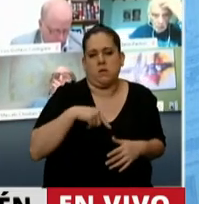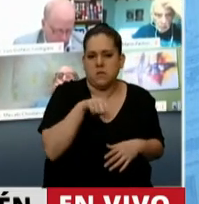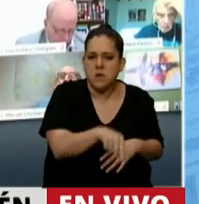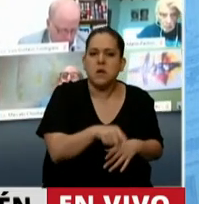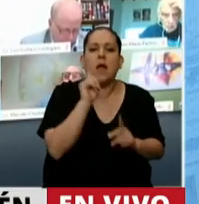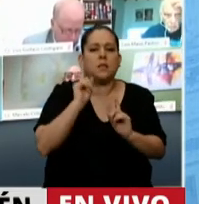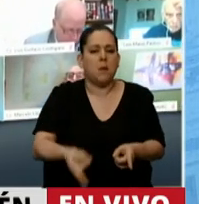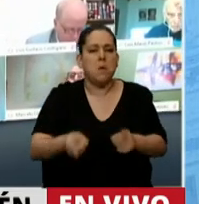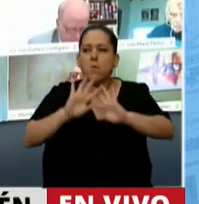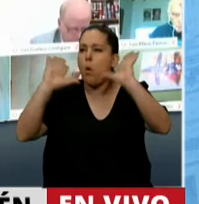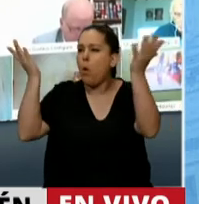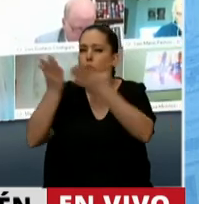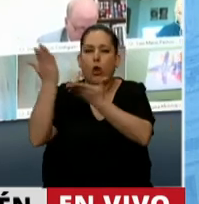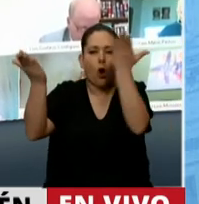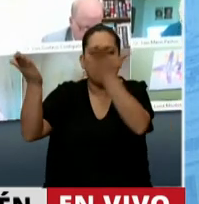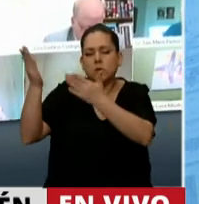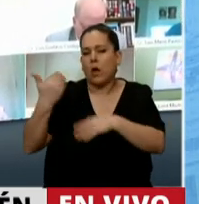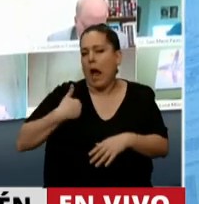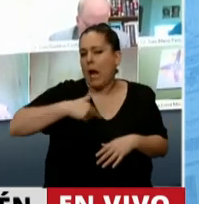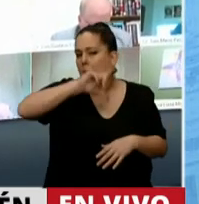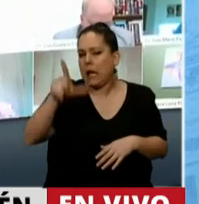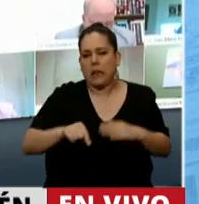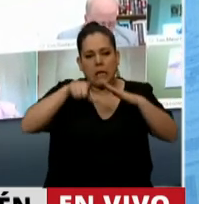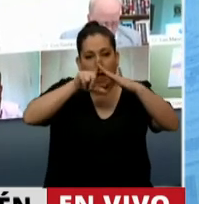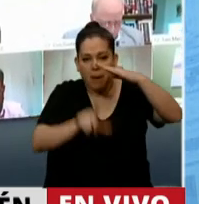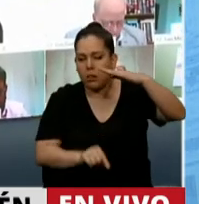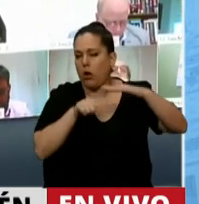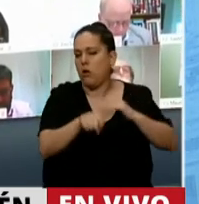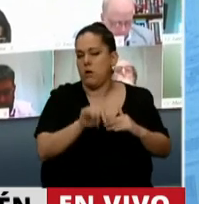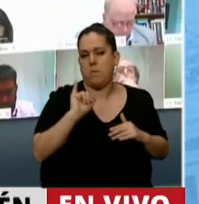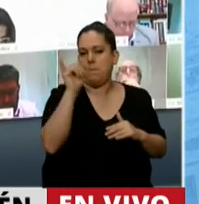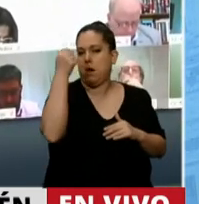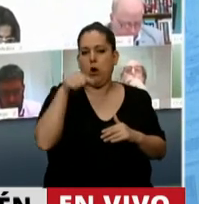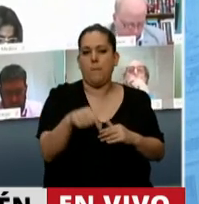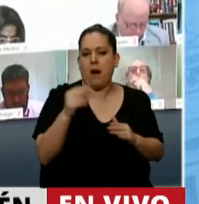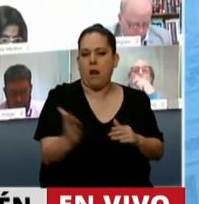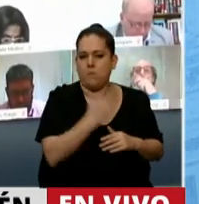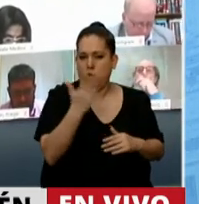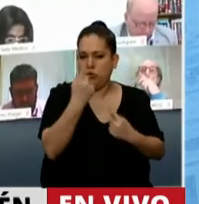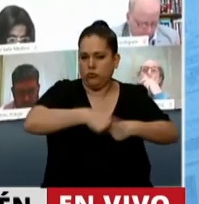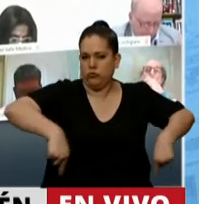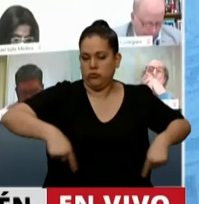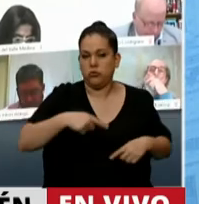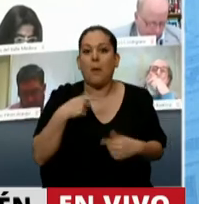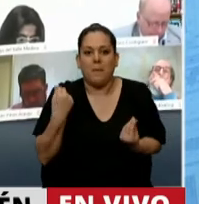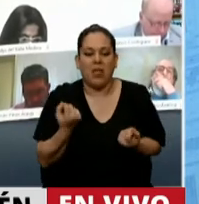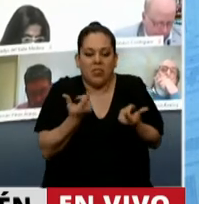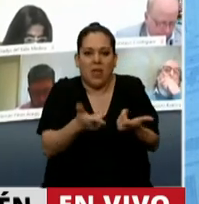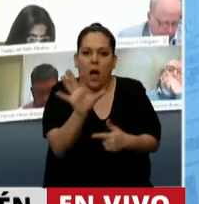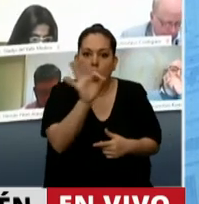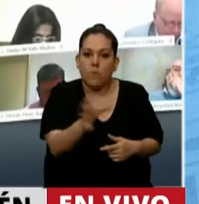mejores del mundo y nuestros recursos humanos de excelencia. Así estaríamos brindando la oportunidad a nuestros